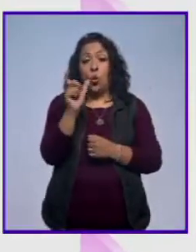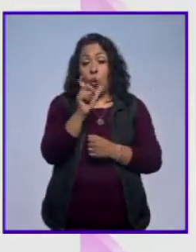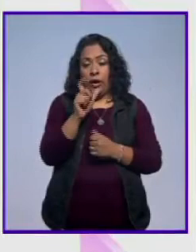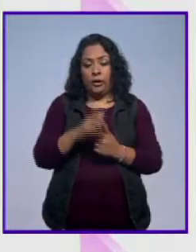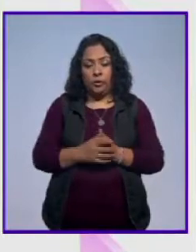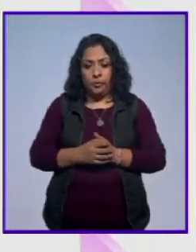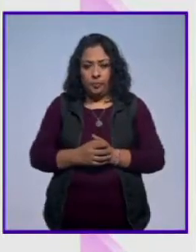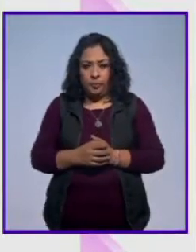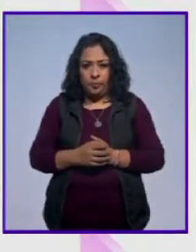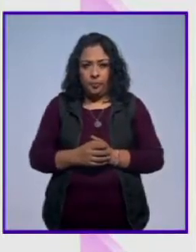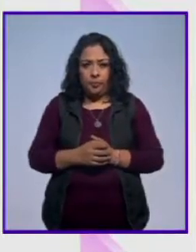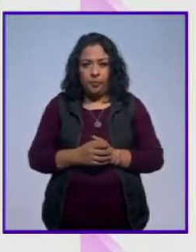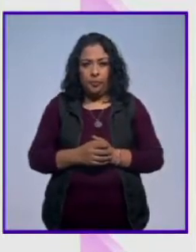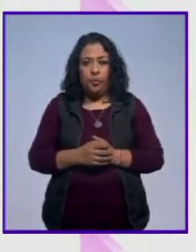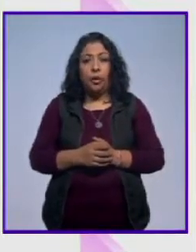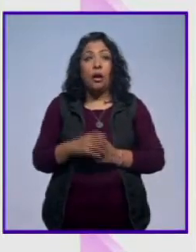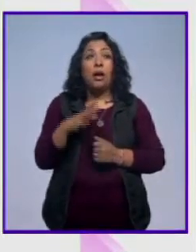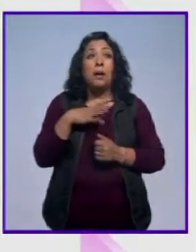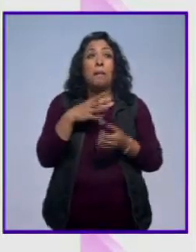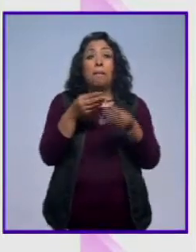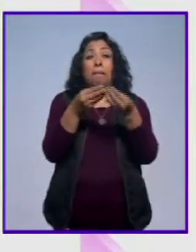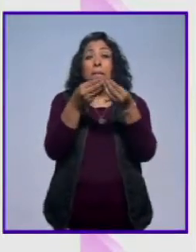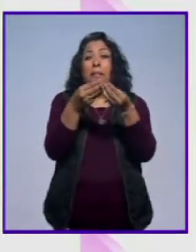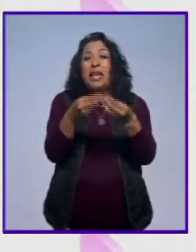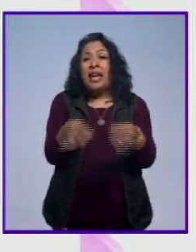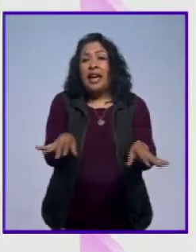en el que se pierda